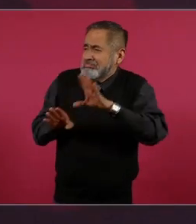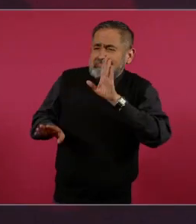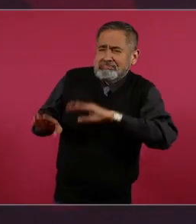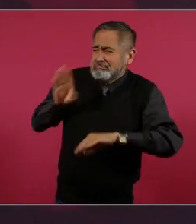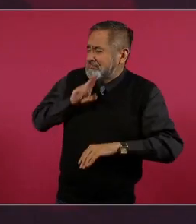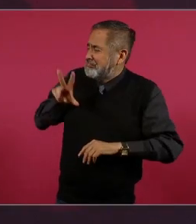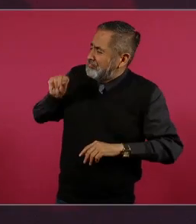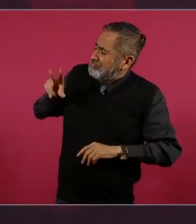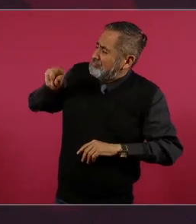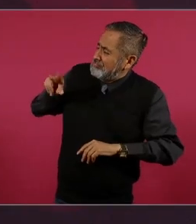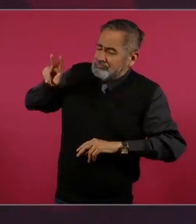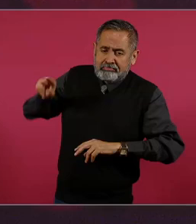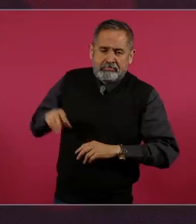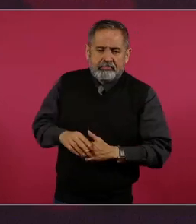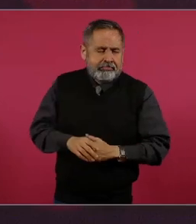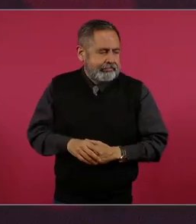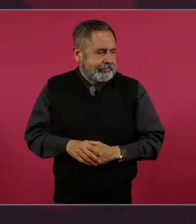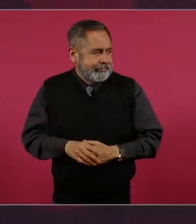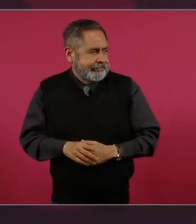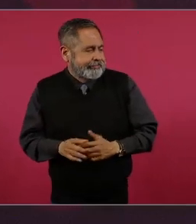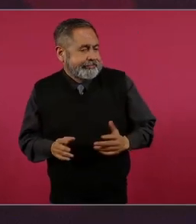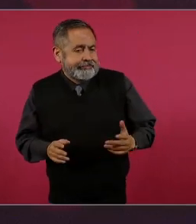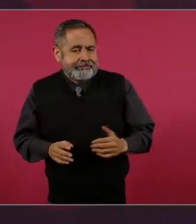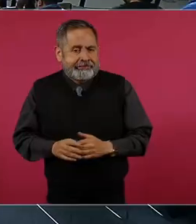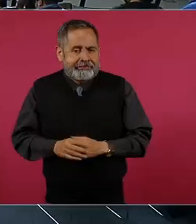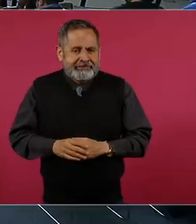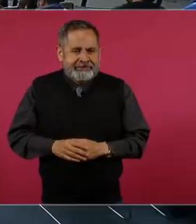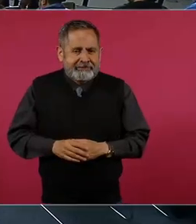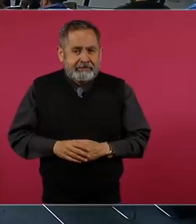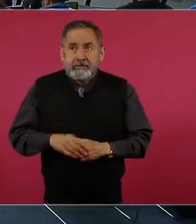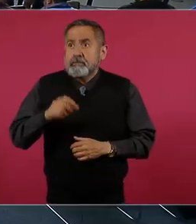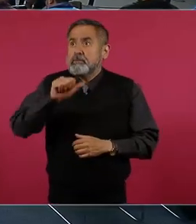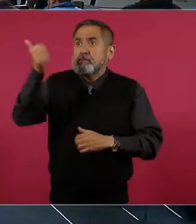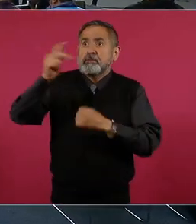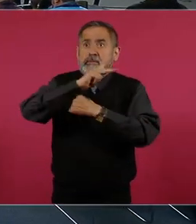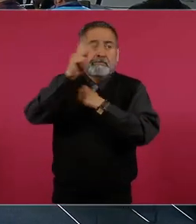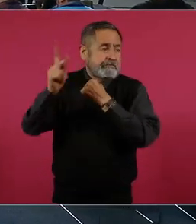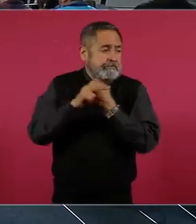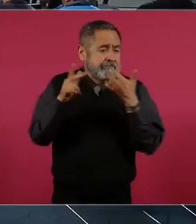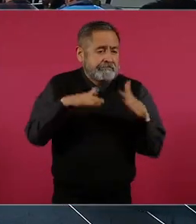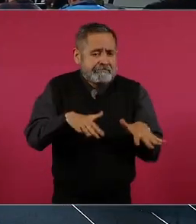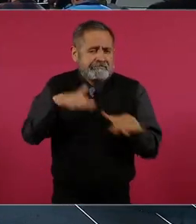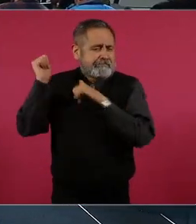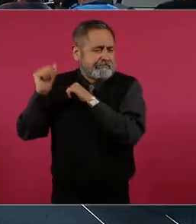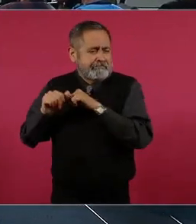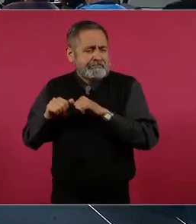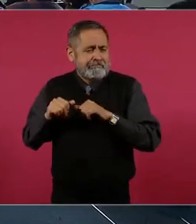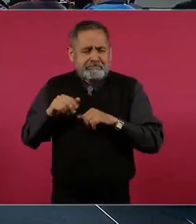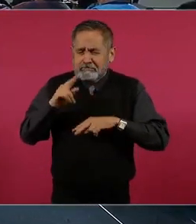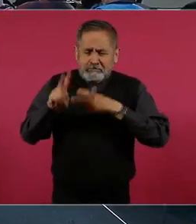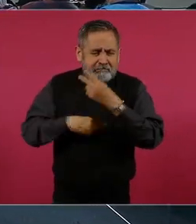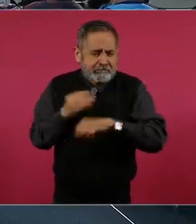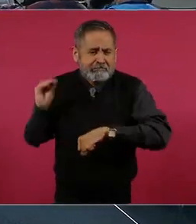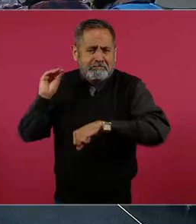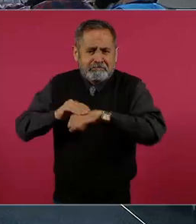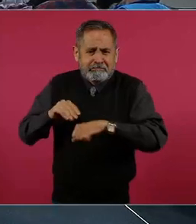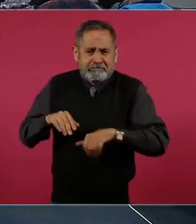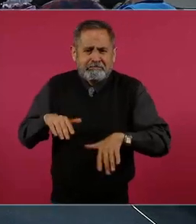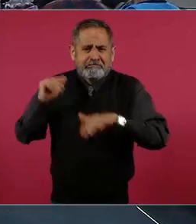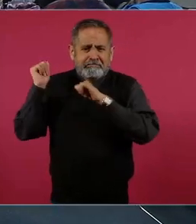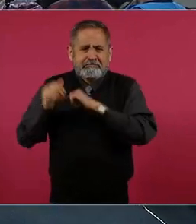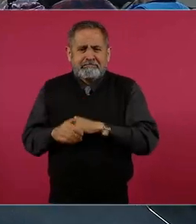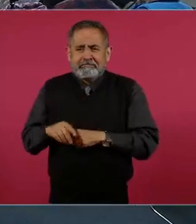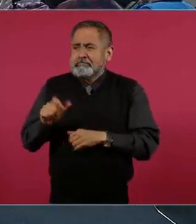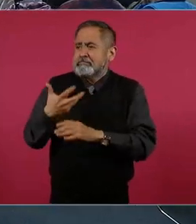se va a ahuyentar la inversión, ¿qué más dicen? Fuga de capital.